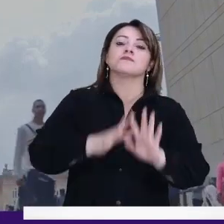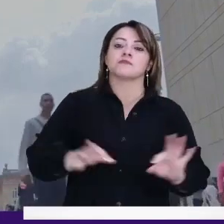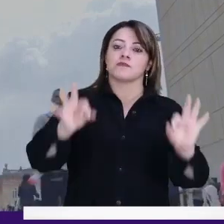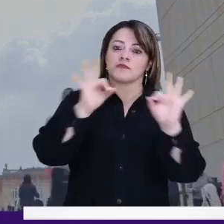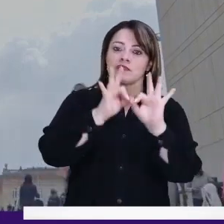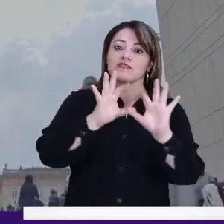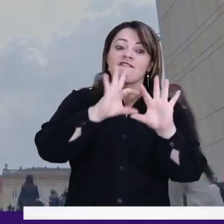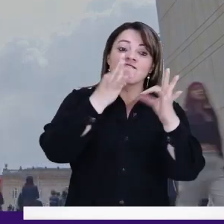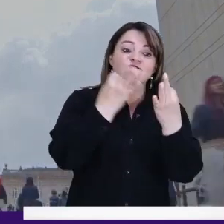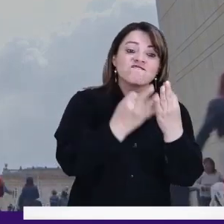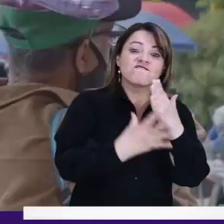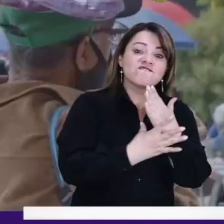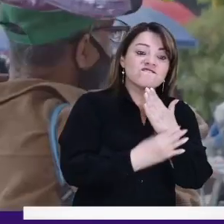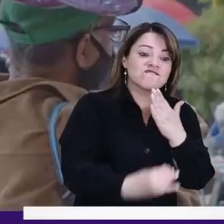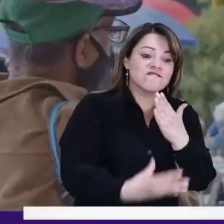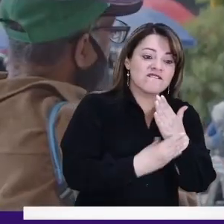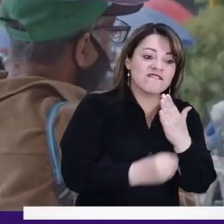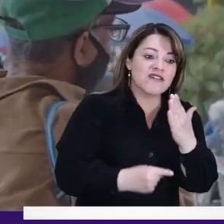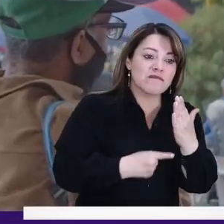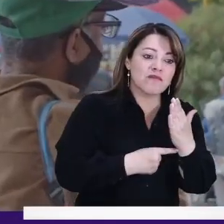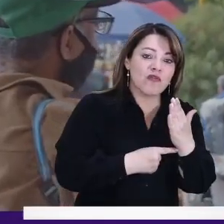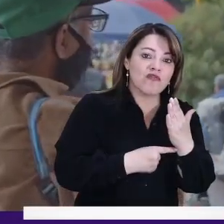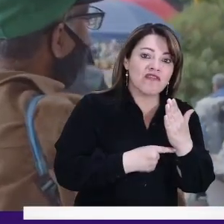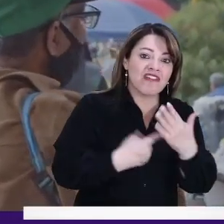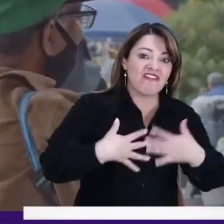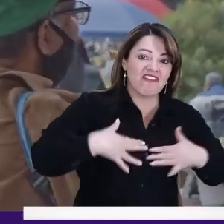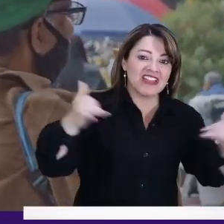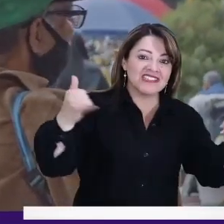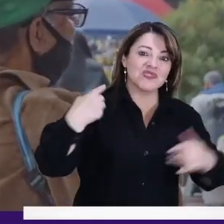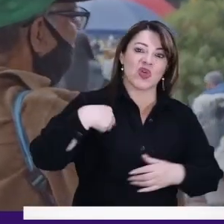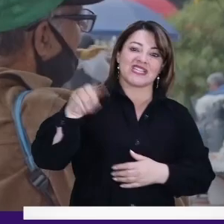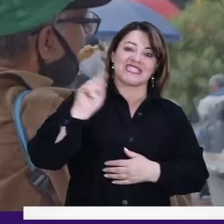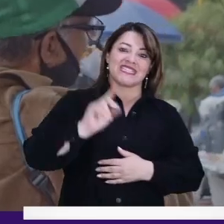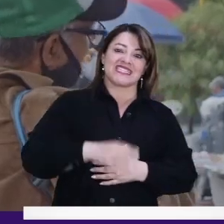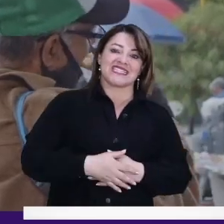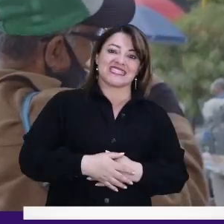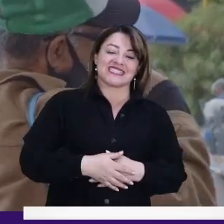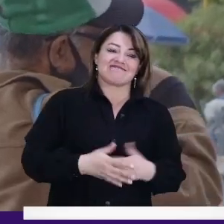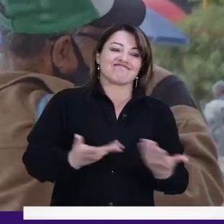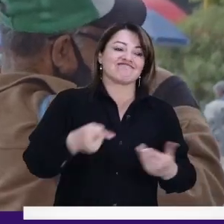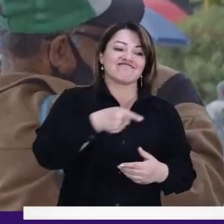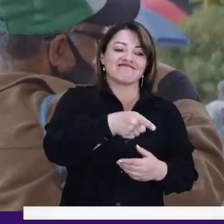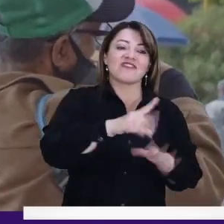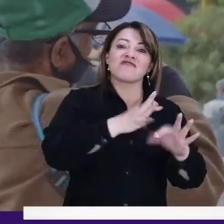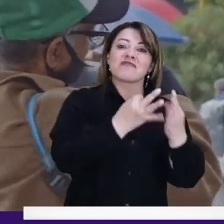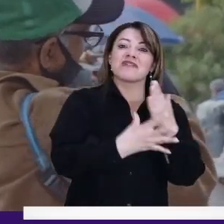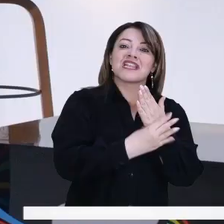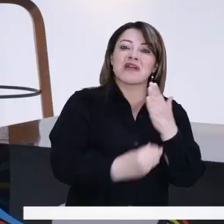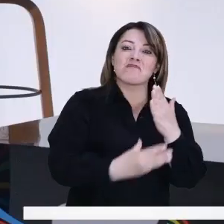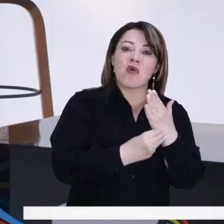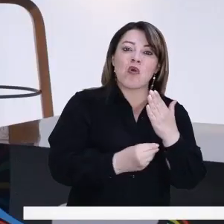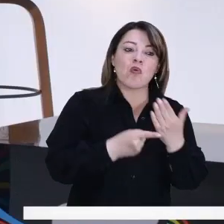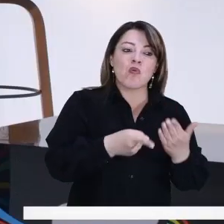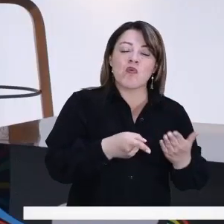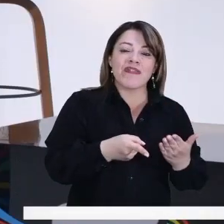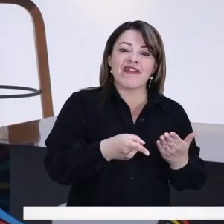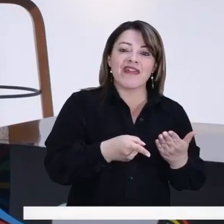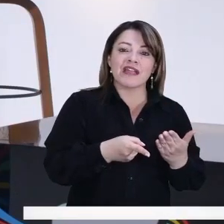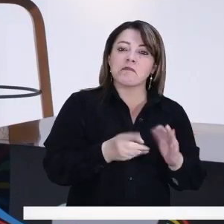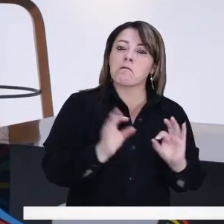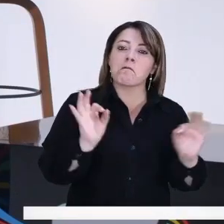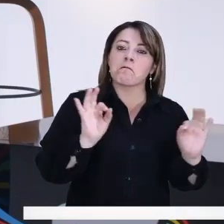Definitivamente una familia pobre difícilmente será feliz porque no tiene acceso